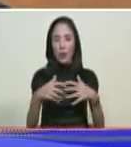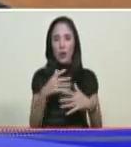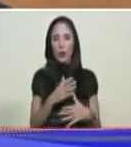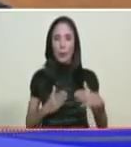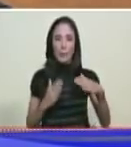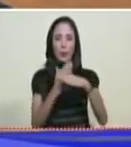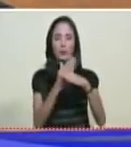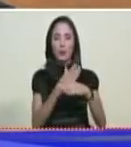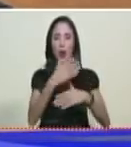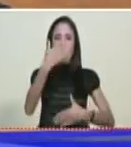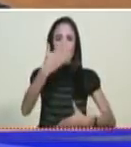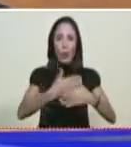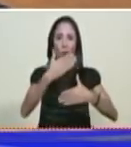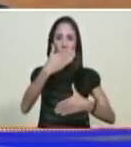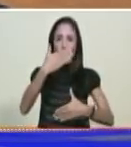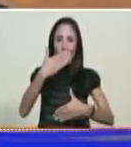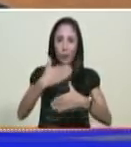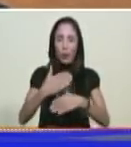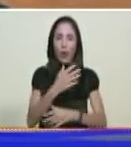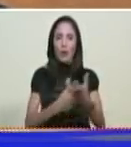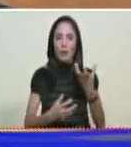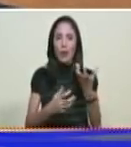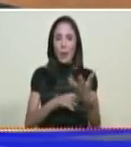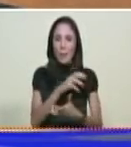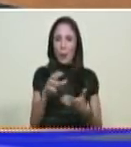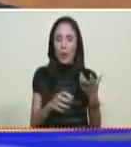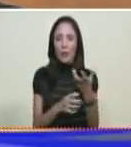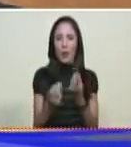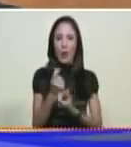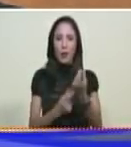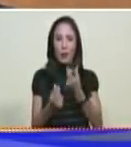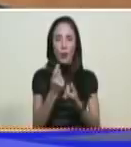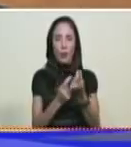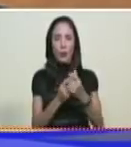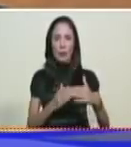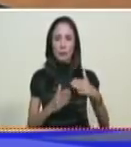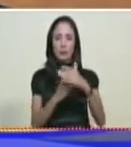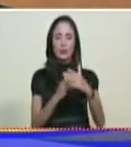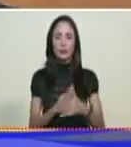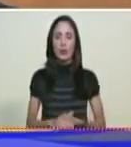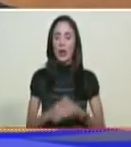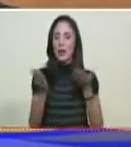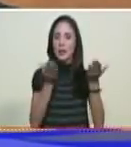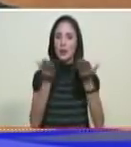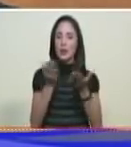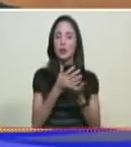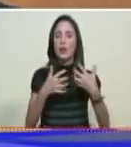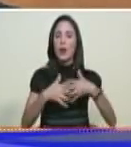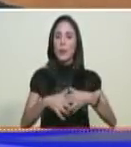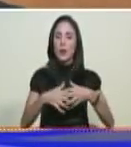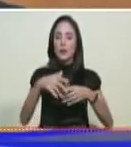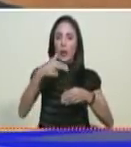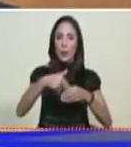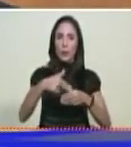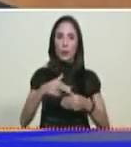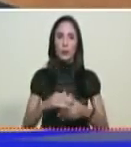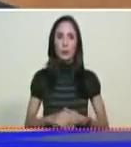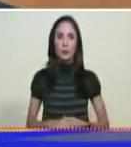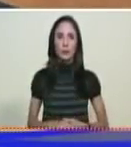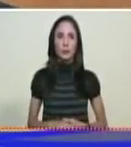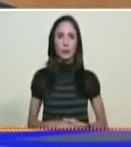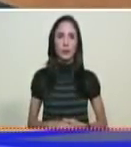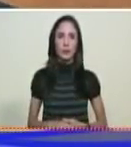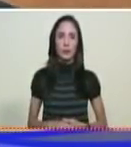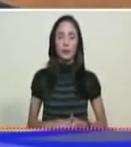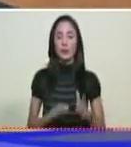Norteamérica han golpeado lo que es la parte logística de la industria petrolera. Hay empresas